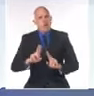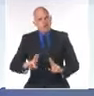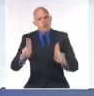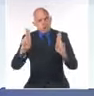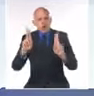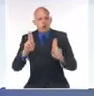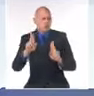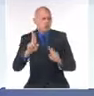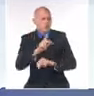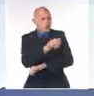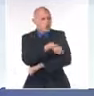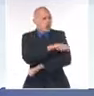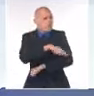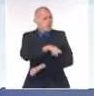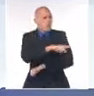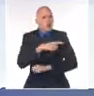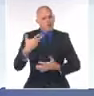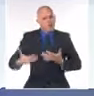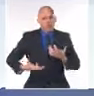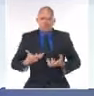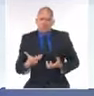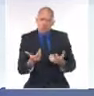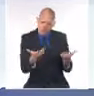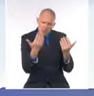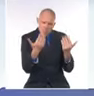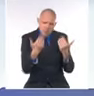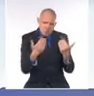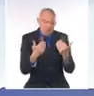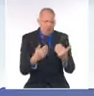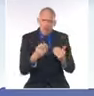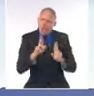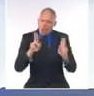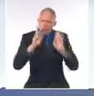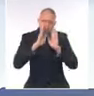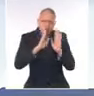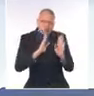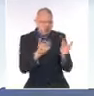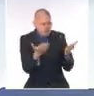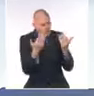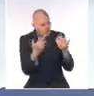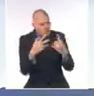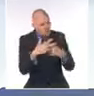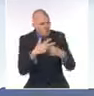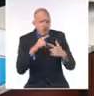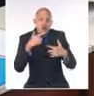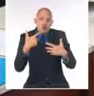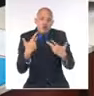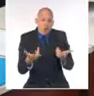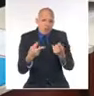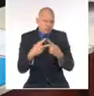buscando soluciones a la difícil situación que vive el país de asfixia económica e intoxicación mediática.